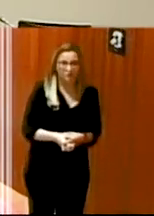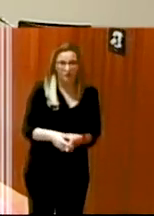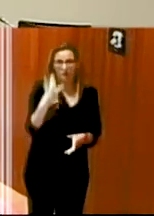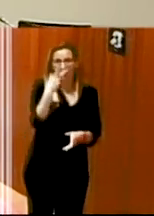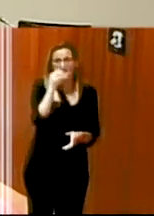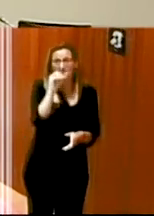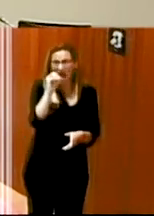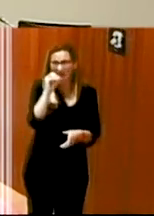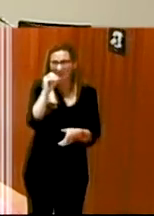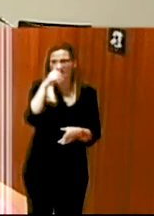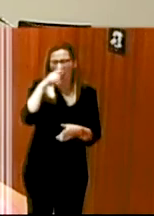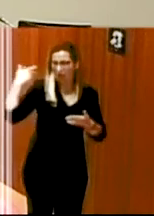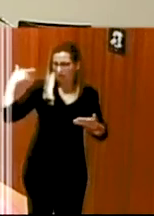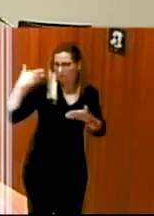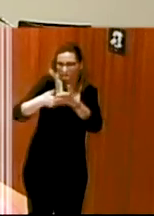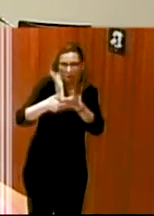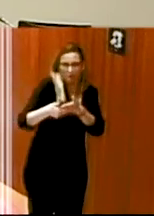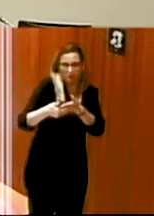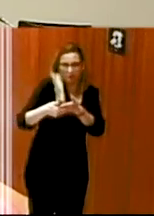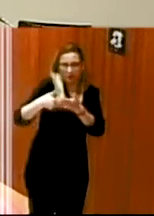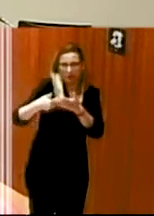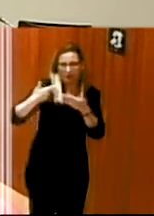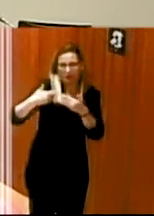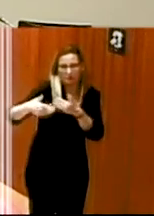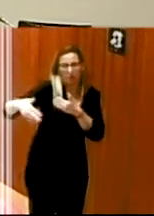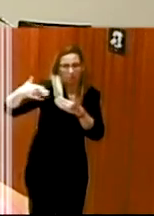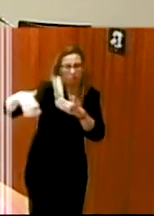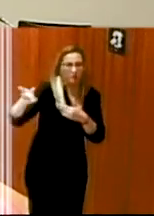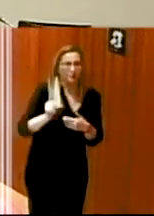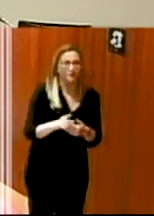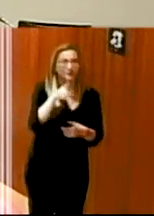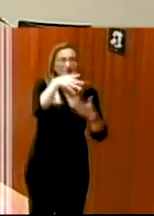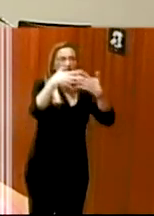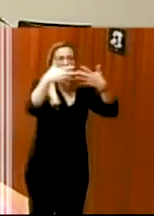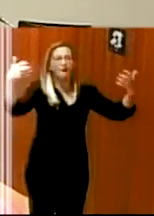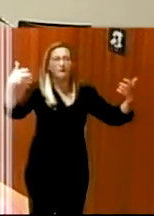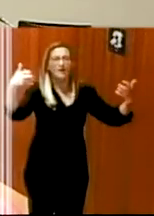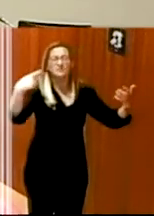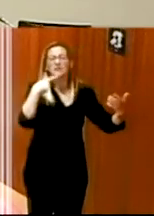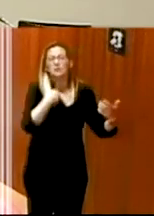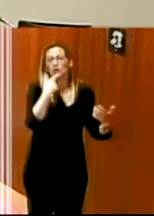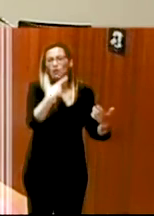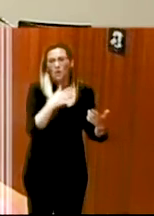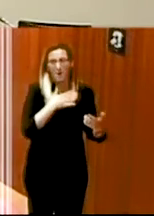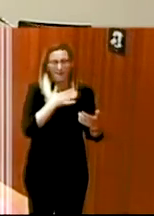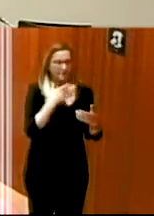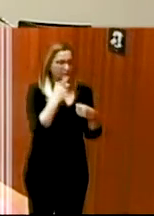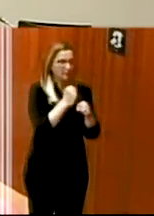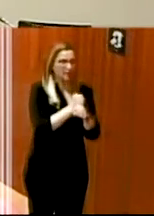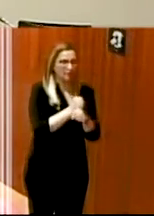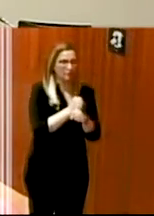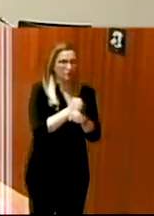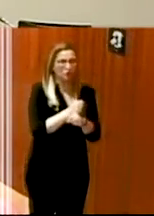años del siglo XXI así que no vamos a dejar que pase más y esta frase que yo digo siempre en la compañía todo es